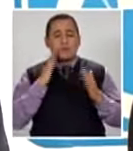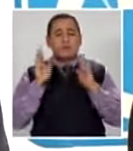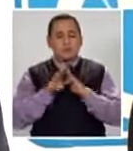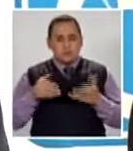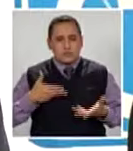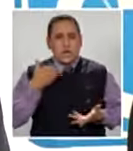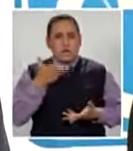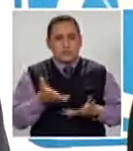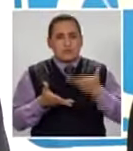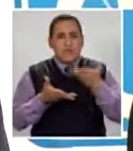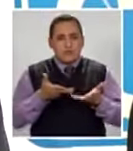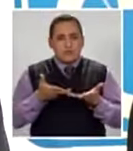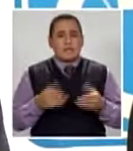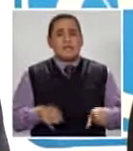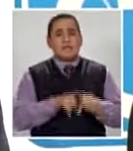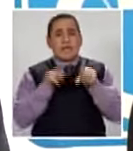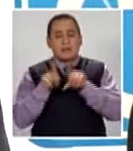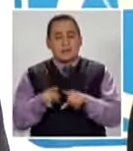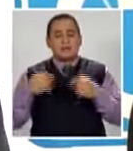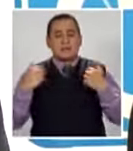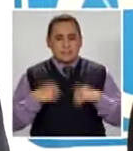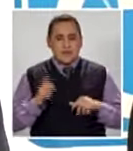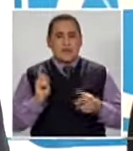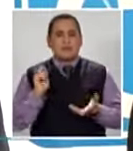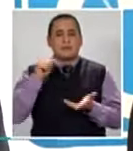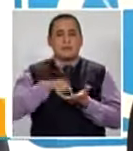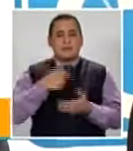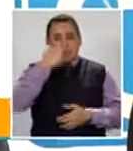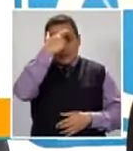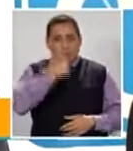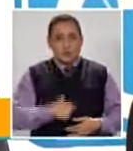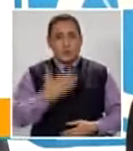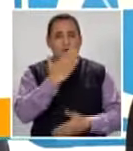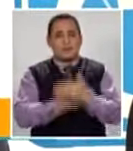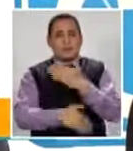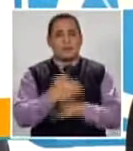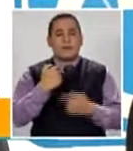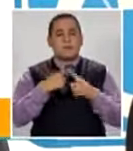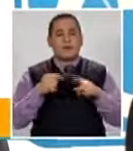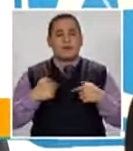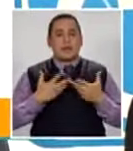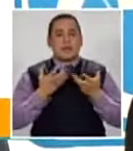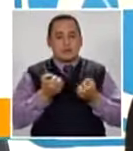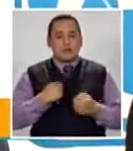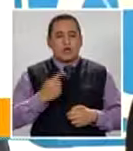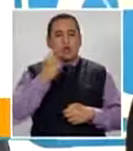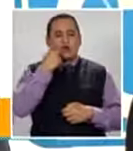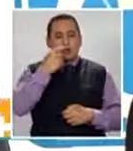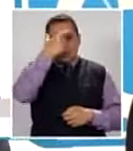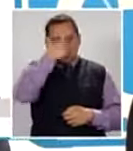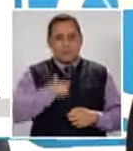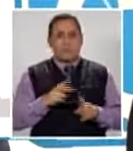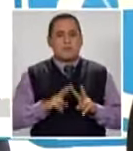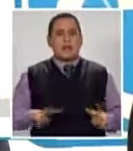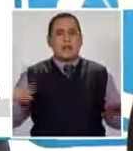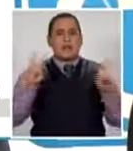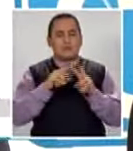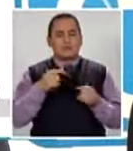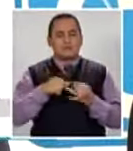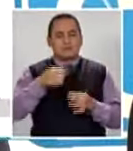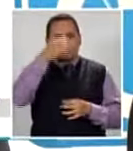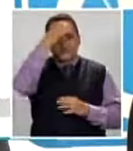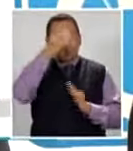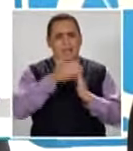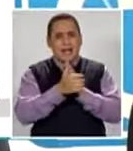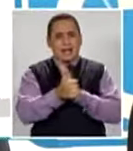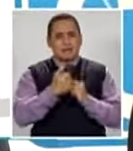manera Aportamos Y adicionalmente ya viene Nuestra condición de discapacidad Pero queremos que reconozcan Nuestra valía Queremos que reconozcan Los